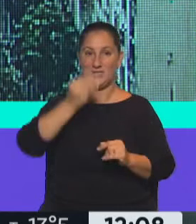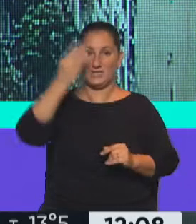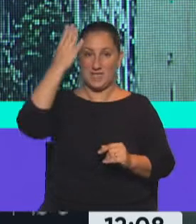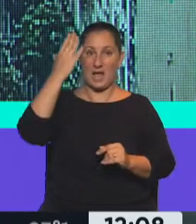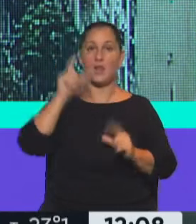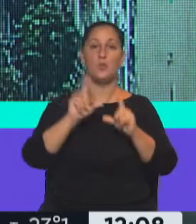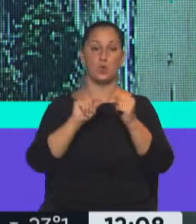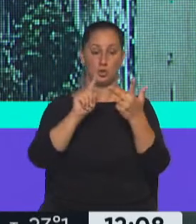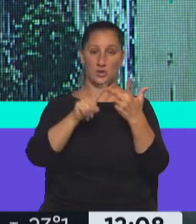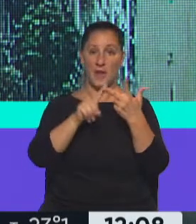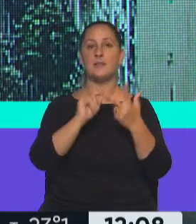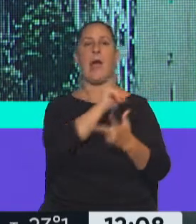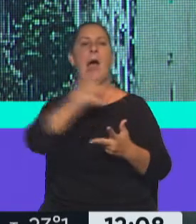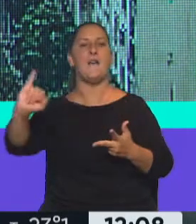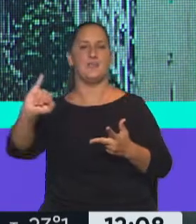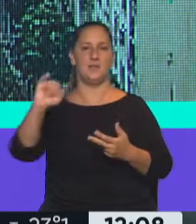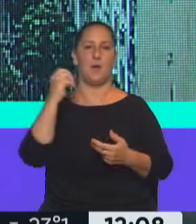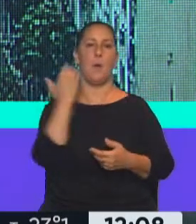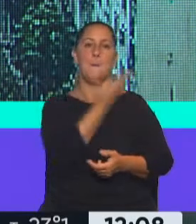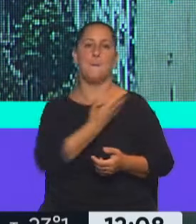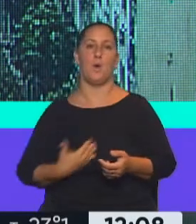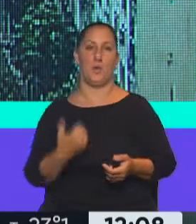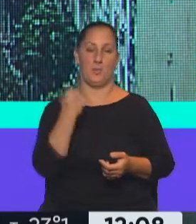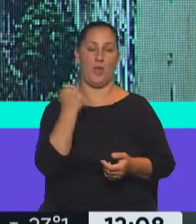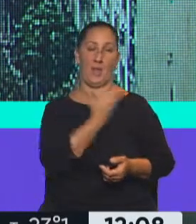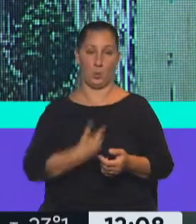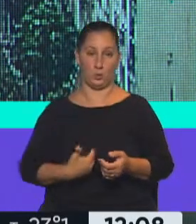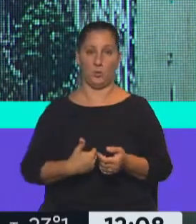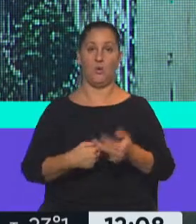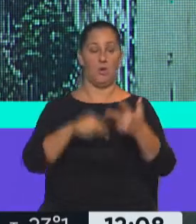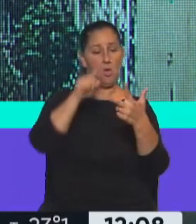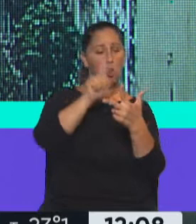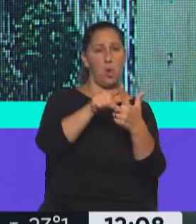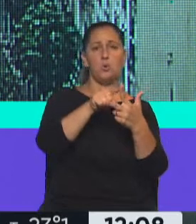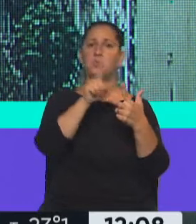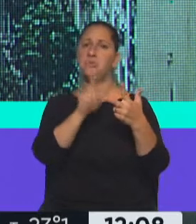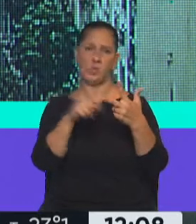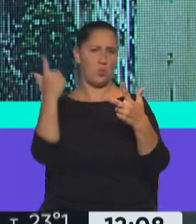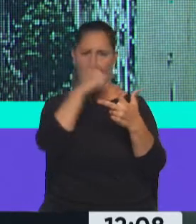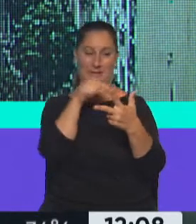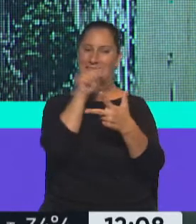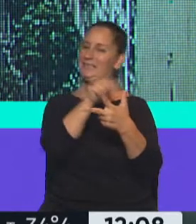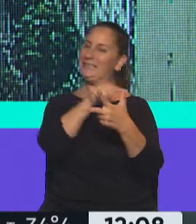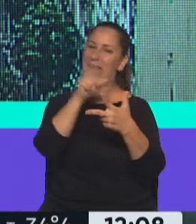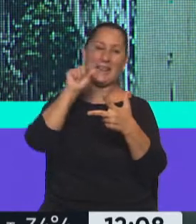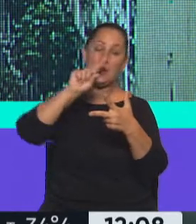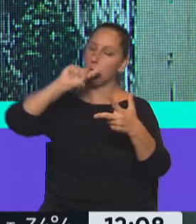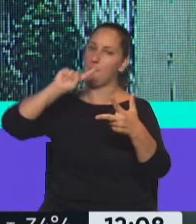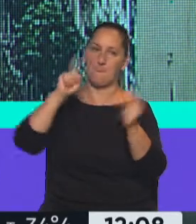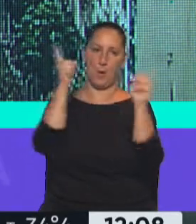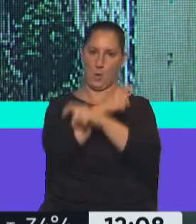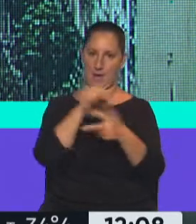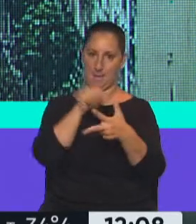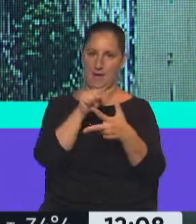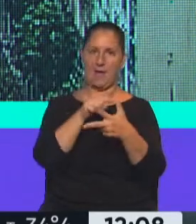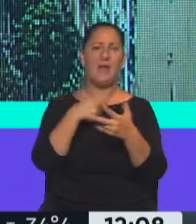comuníquese al Poder Ejecutivo. Artículo 2, artículo 3, no hay problema. El problema es el artículo 1. El tema es que es lo